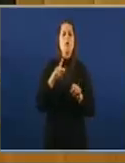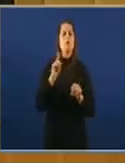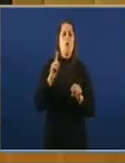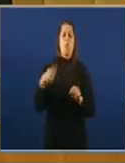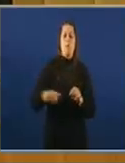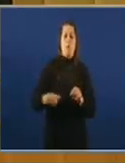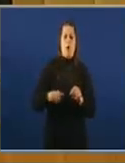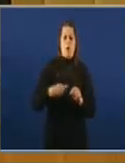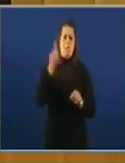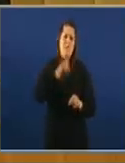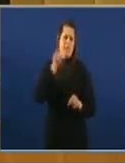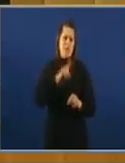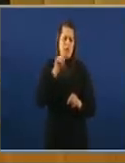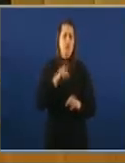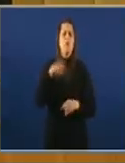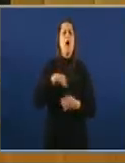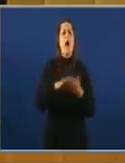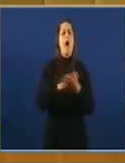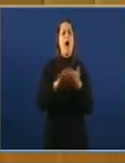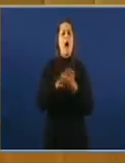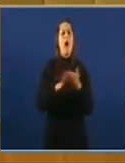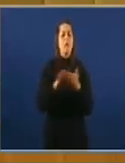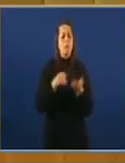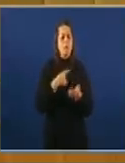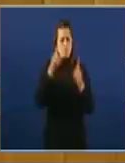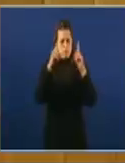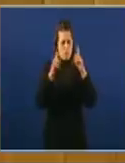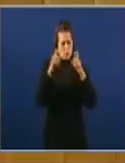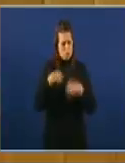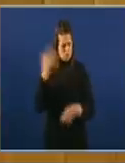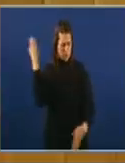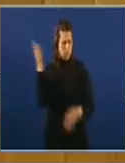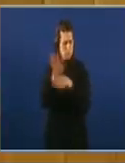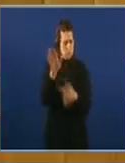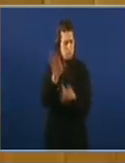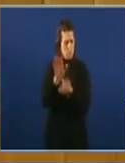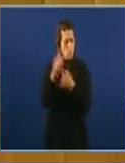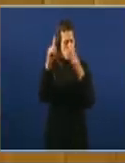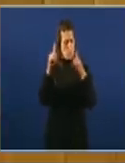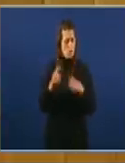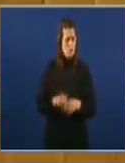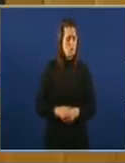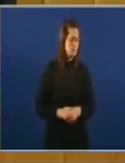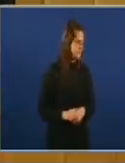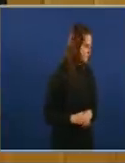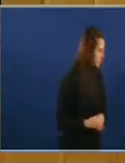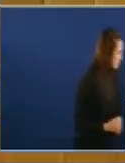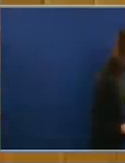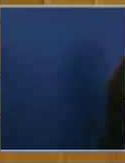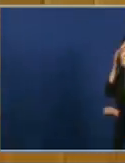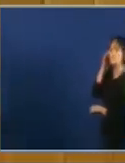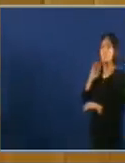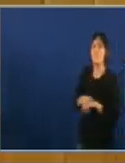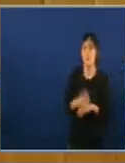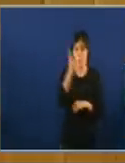Pero xa que falamos de fotos, permítame que lle ensine una, señor presidente. Permítame que lle ensine una.